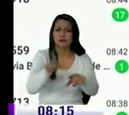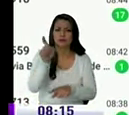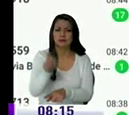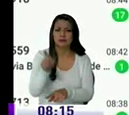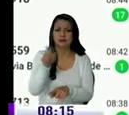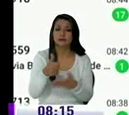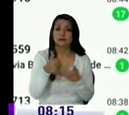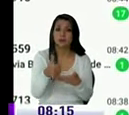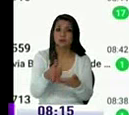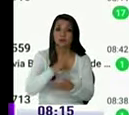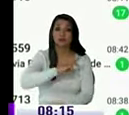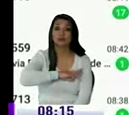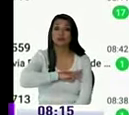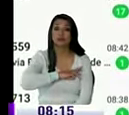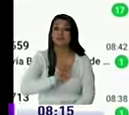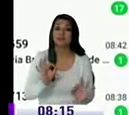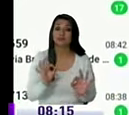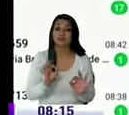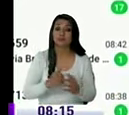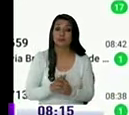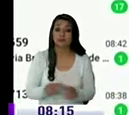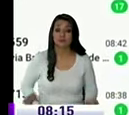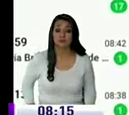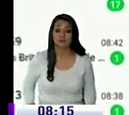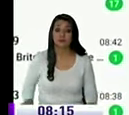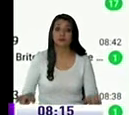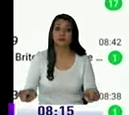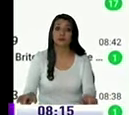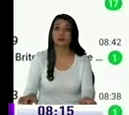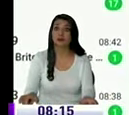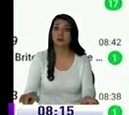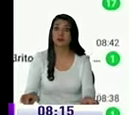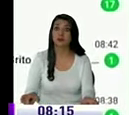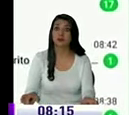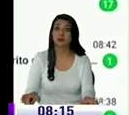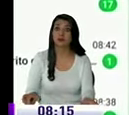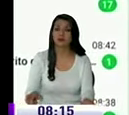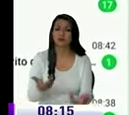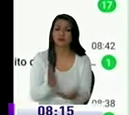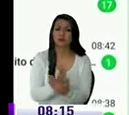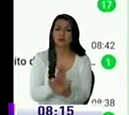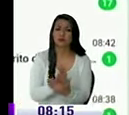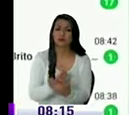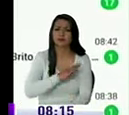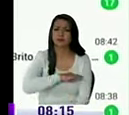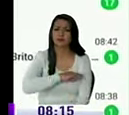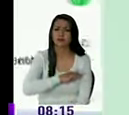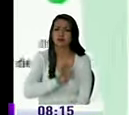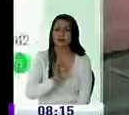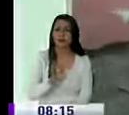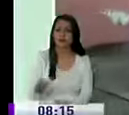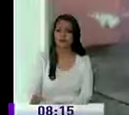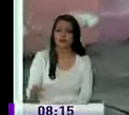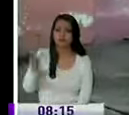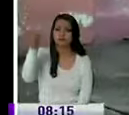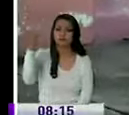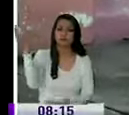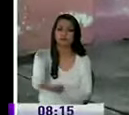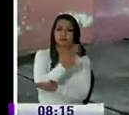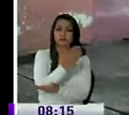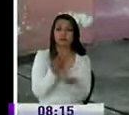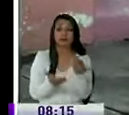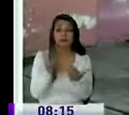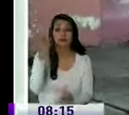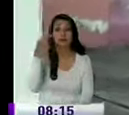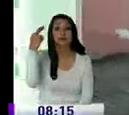el municipio nada hace en esos lugares vereda donde nadie molesta los árboles han sacado dejan los roncos bueno alguna razón